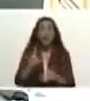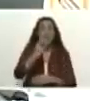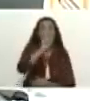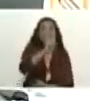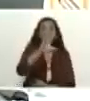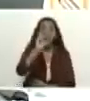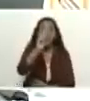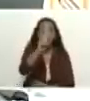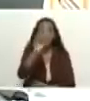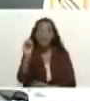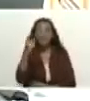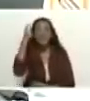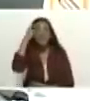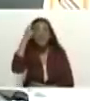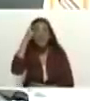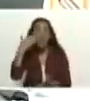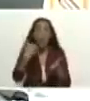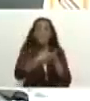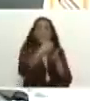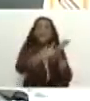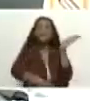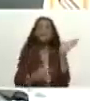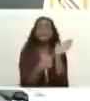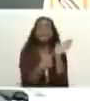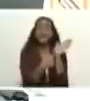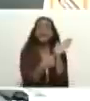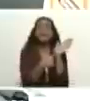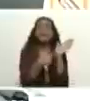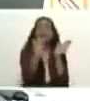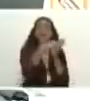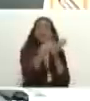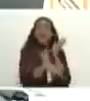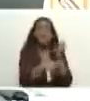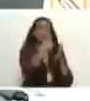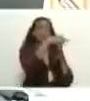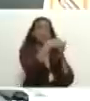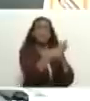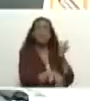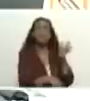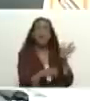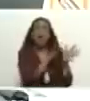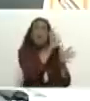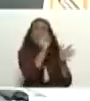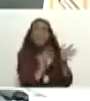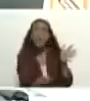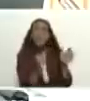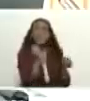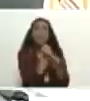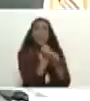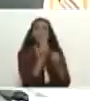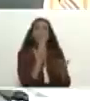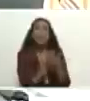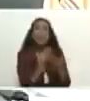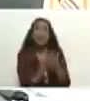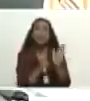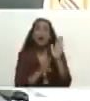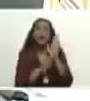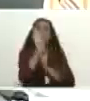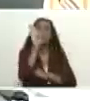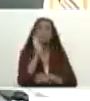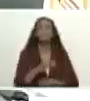días nos presenten opciones caminos y propuestas para avanzar